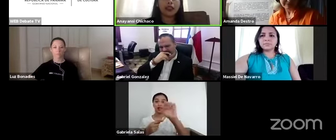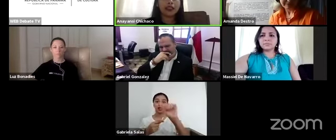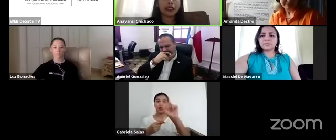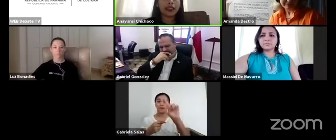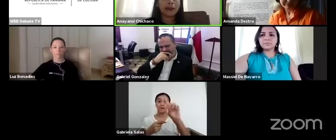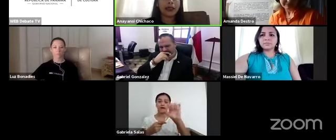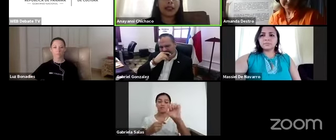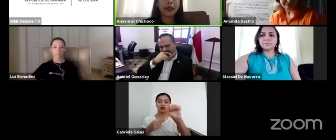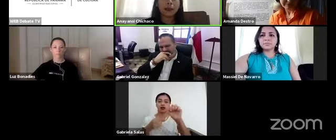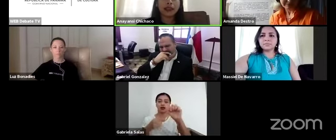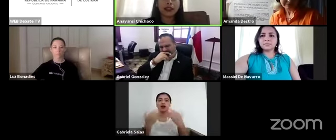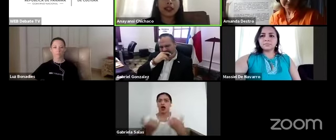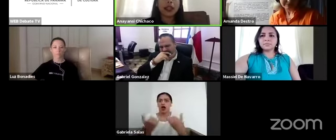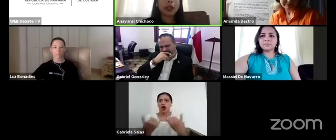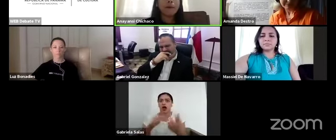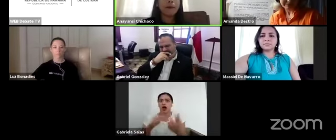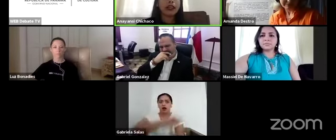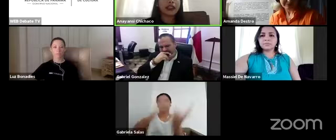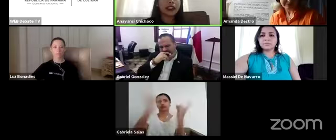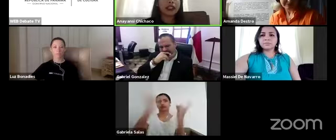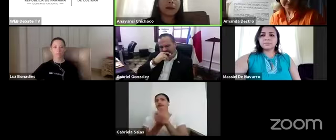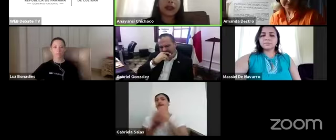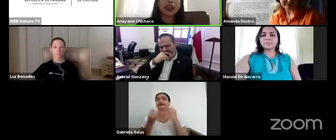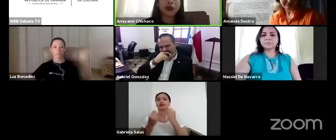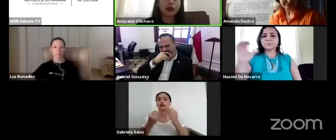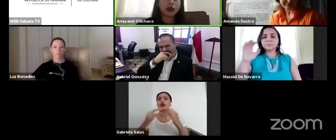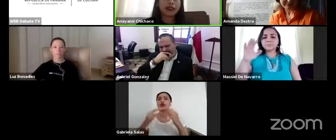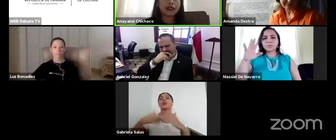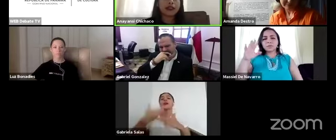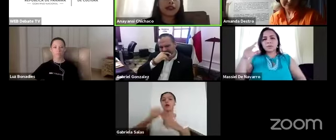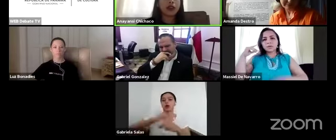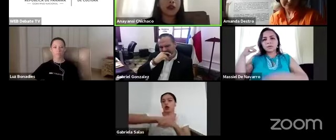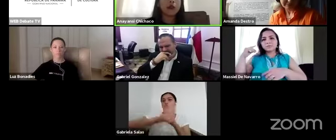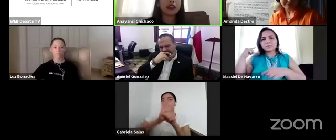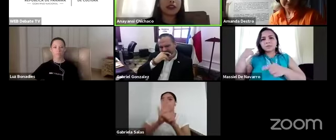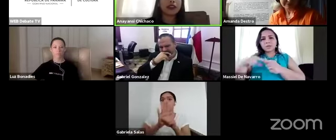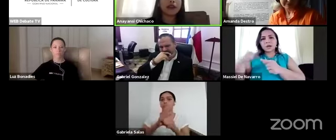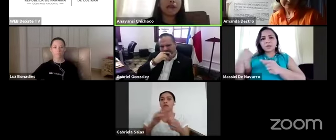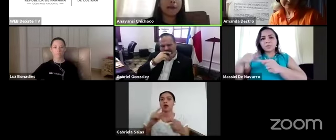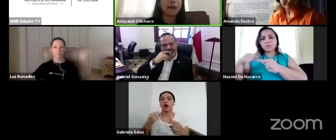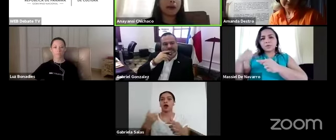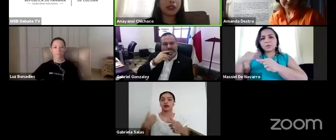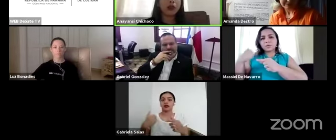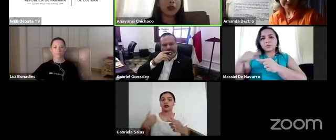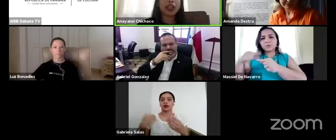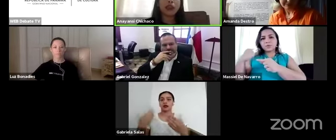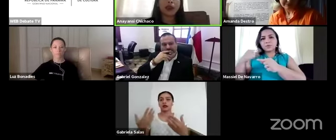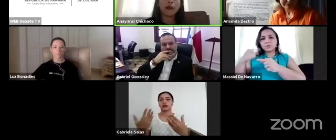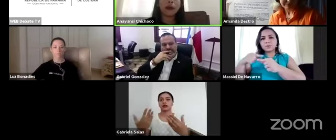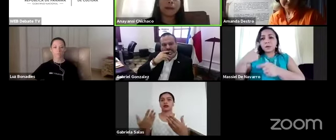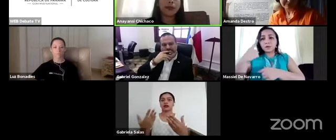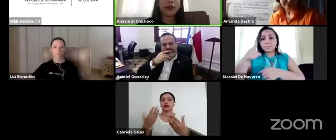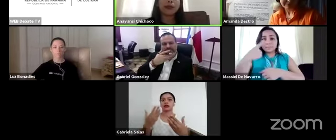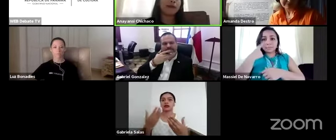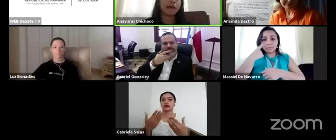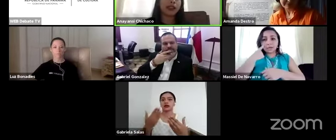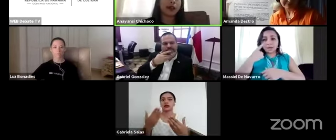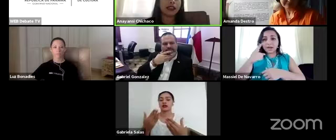de que esta pandemia pase vamos a tener que tener precauciones ya no vamos a tener la misma metodología que habíamos